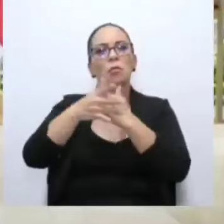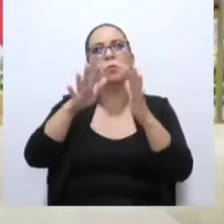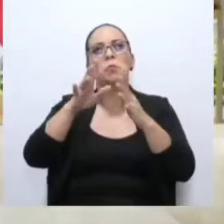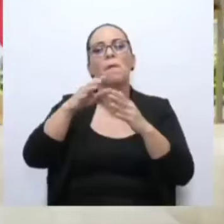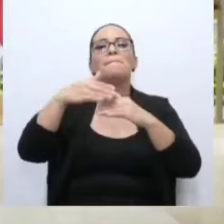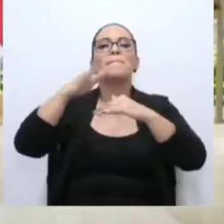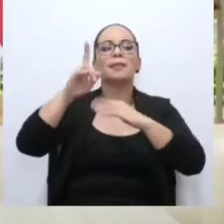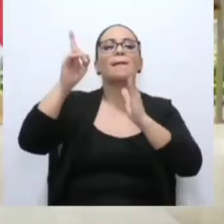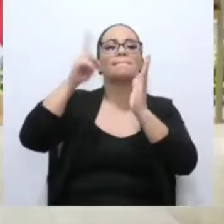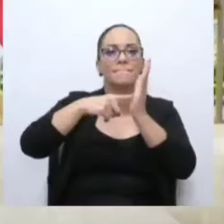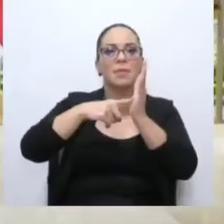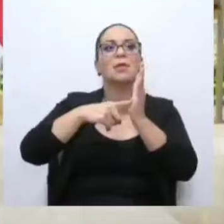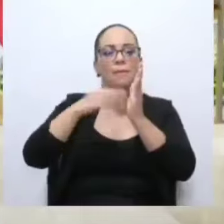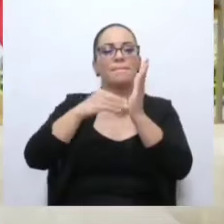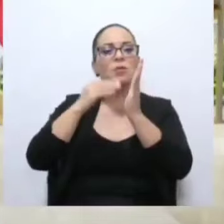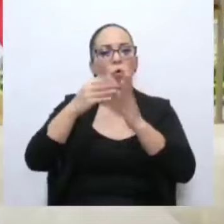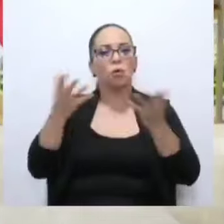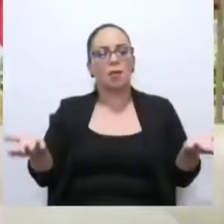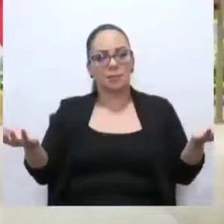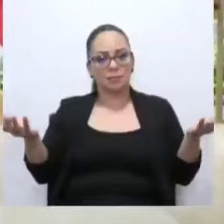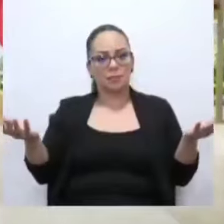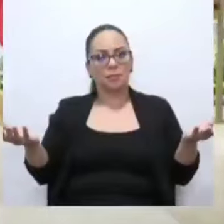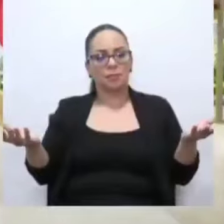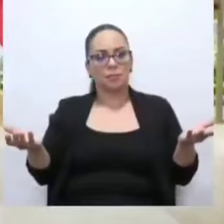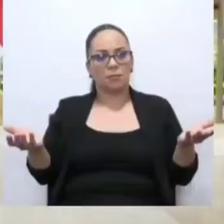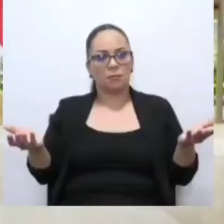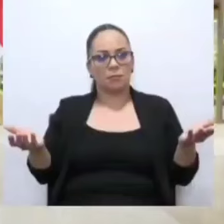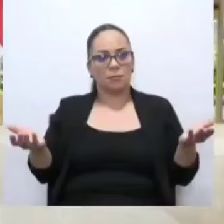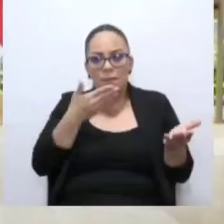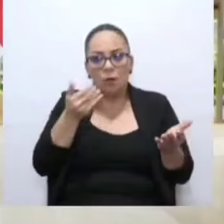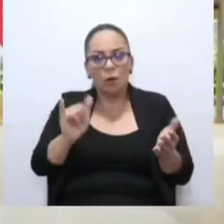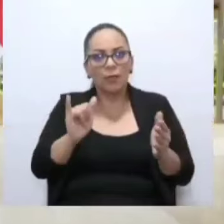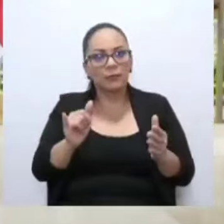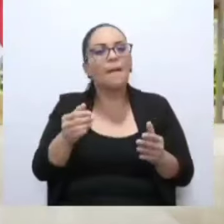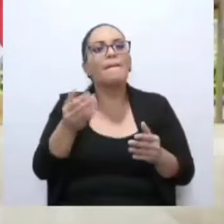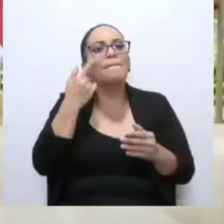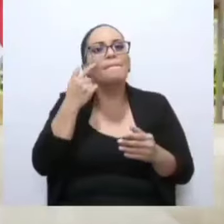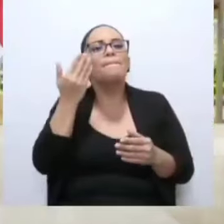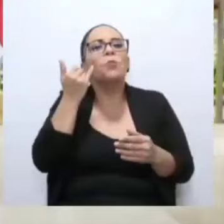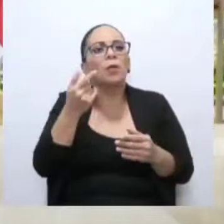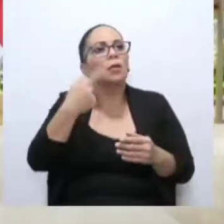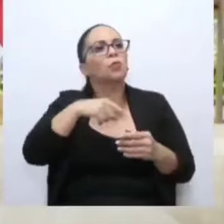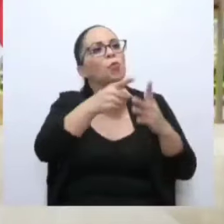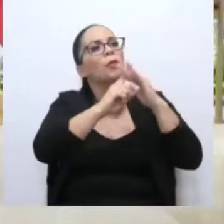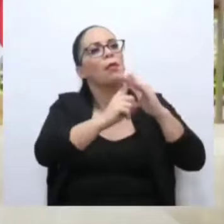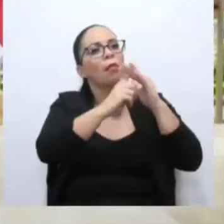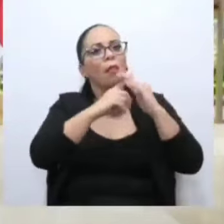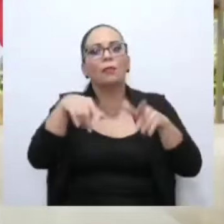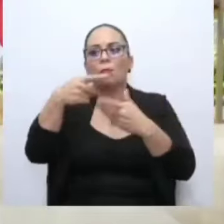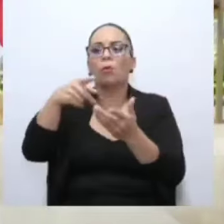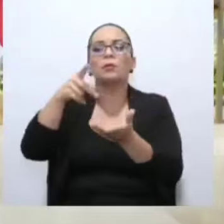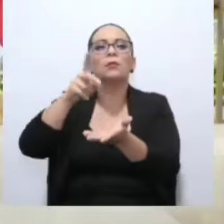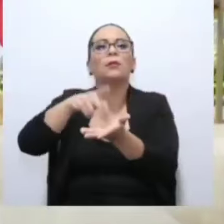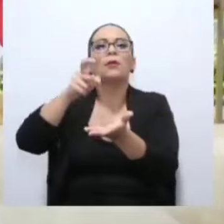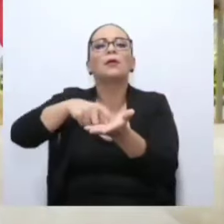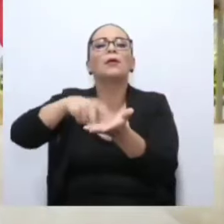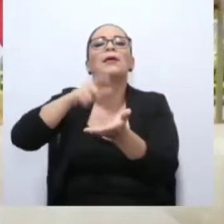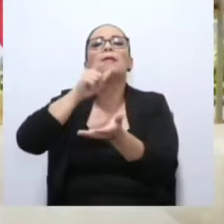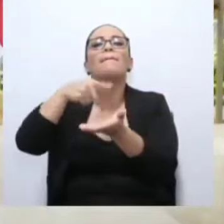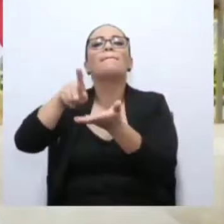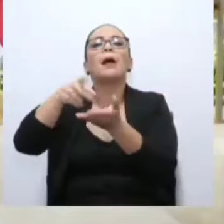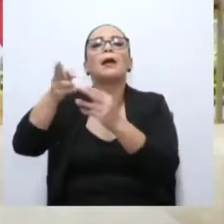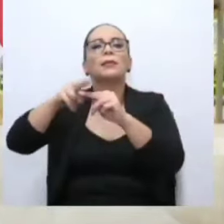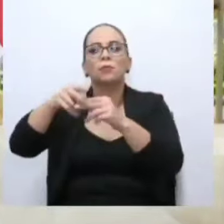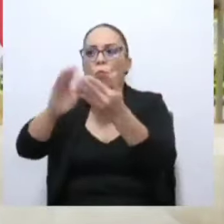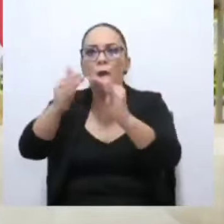millones. ¿Y por qué tenemos que endeudar nosotros al pueblo? ¿Acaso que el gobierno es el que paga los intereses? No, señor.